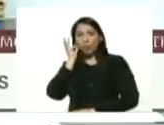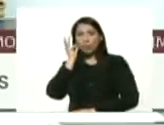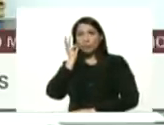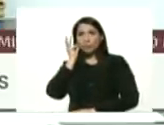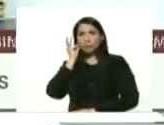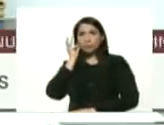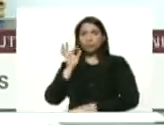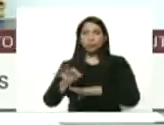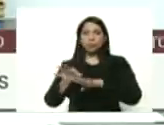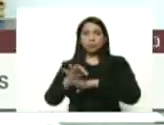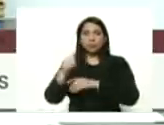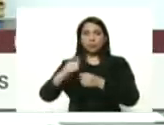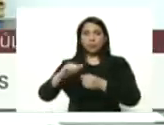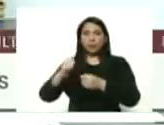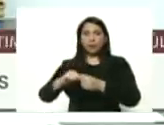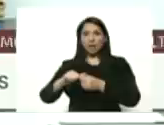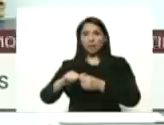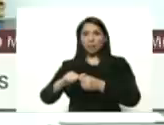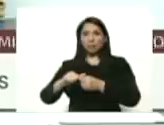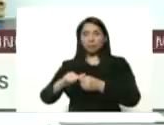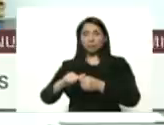Lucía ama de casa